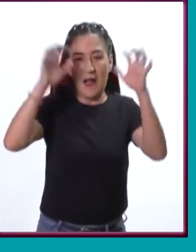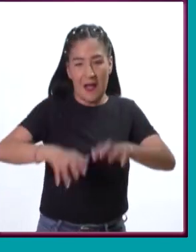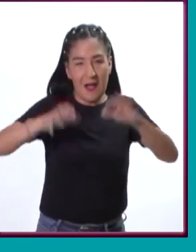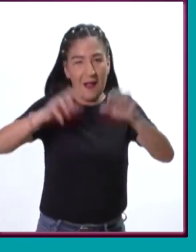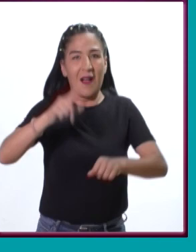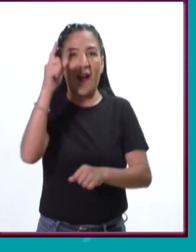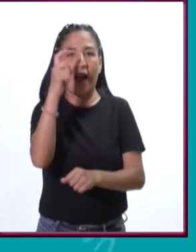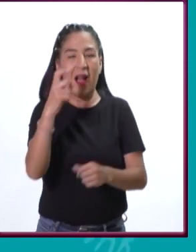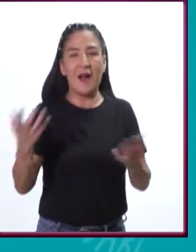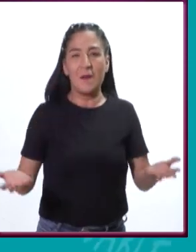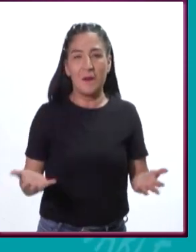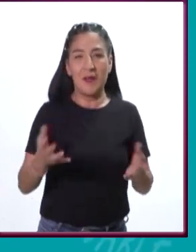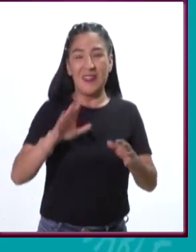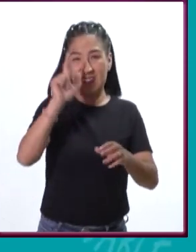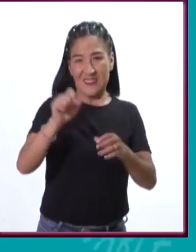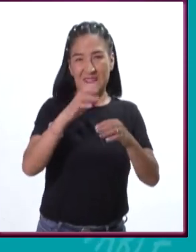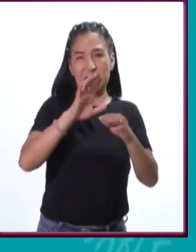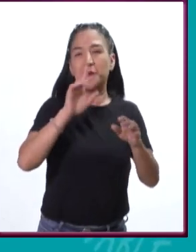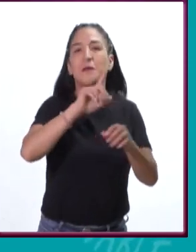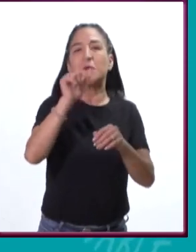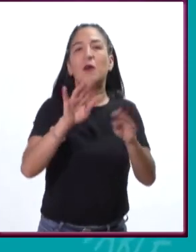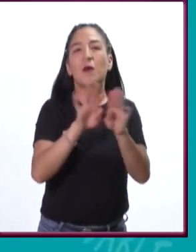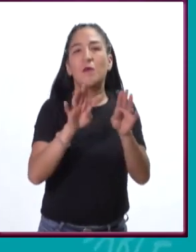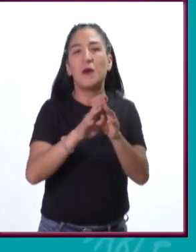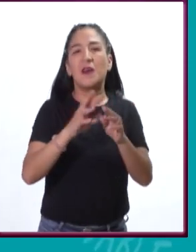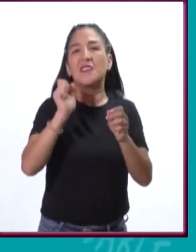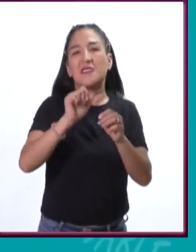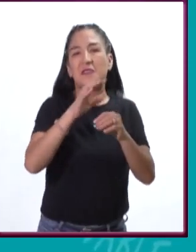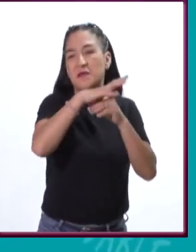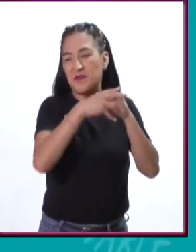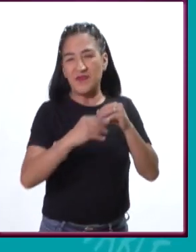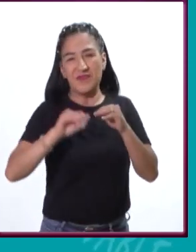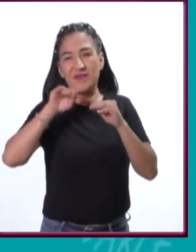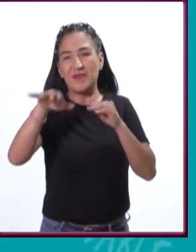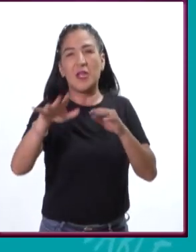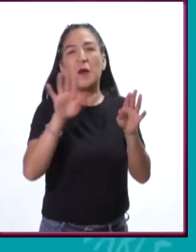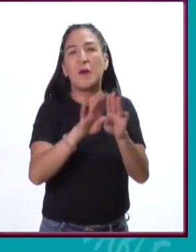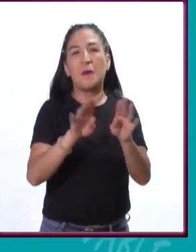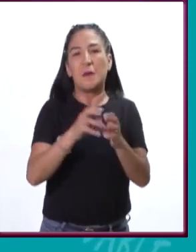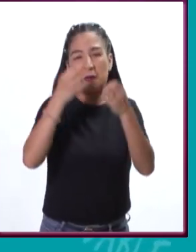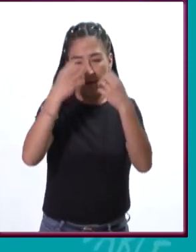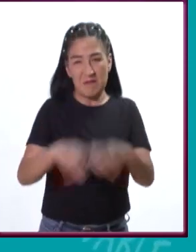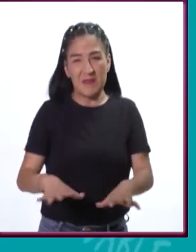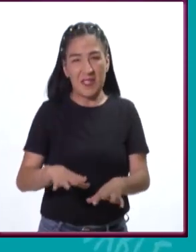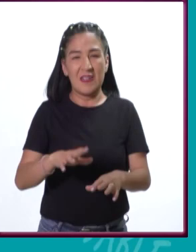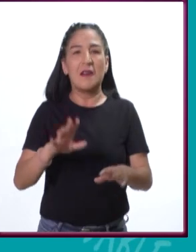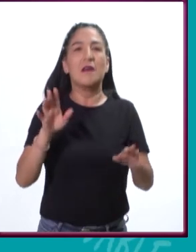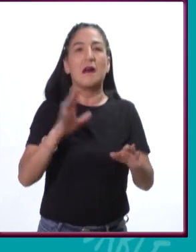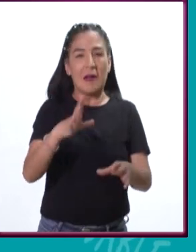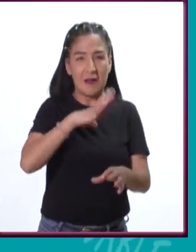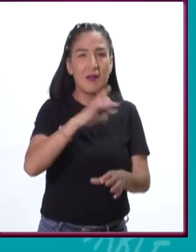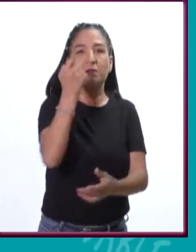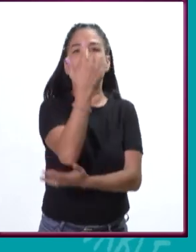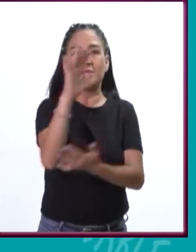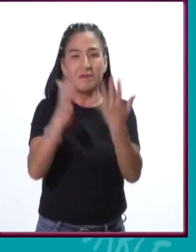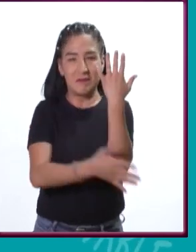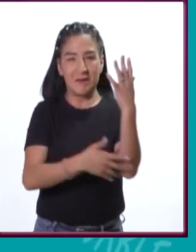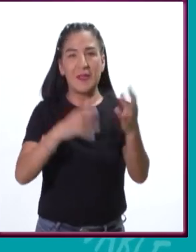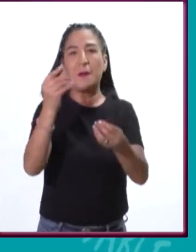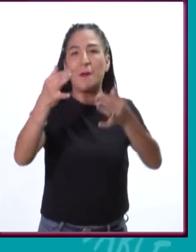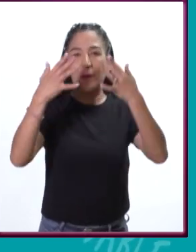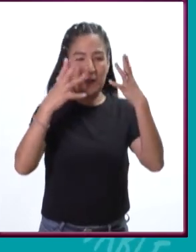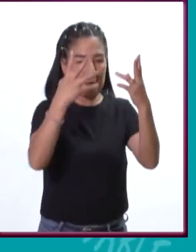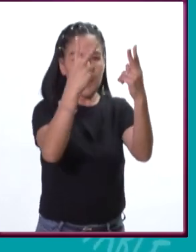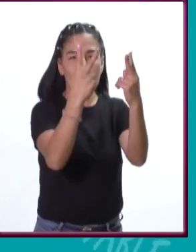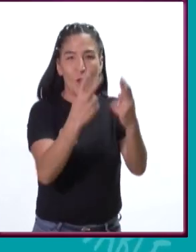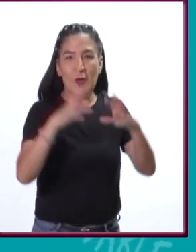ambientales enormes. captura del CO2 nada más, la producción de oxígeno, la